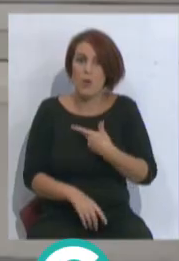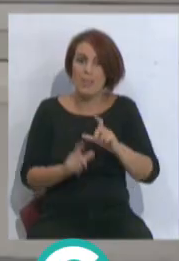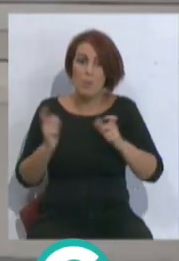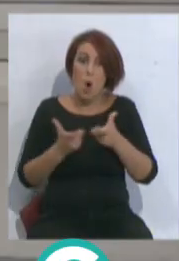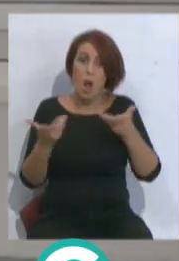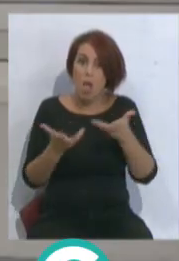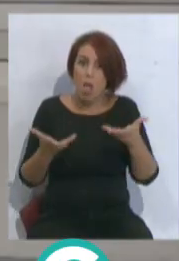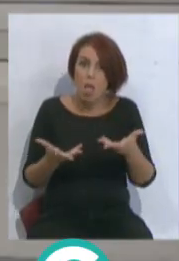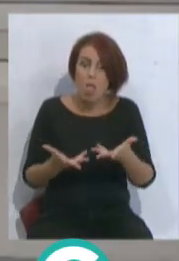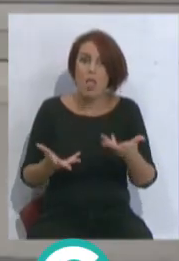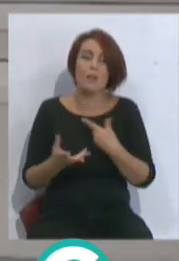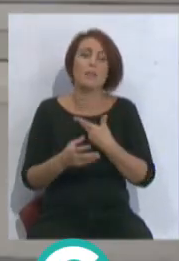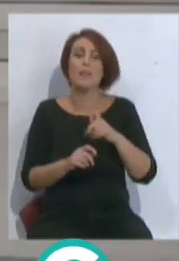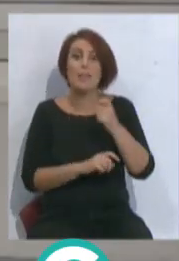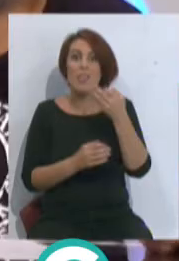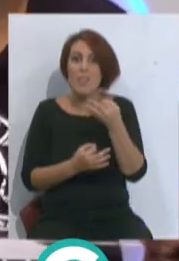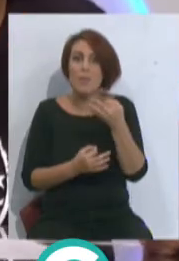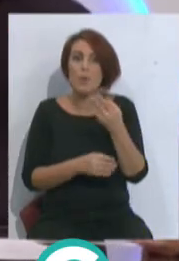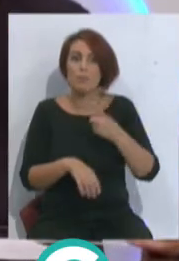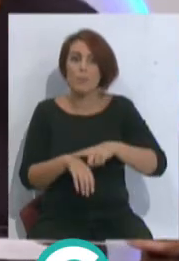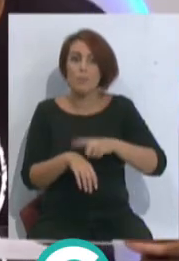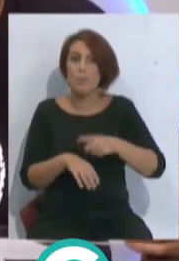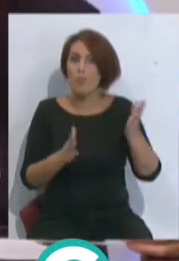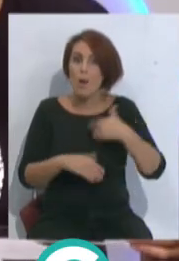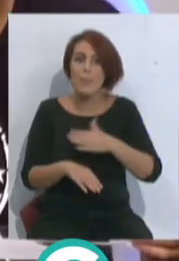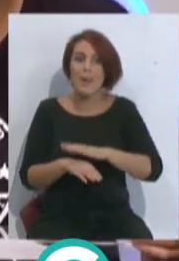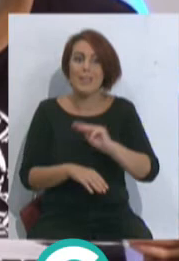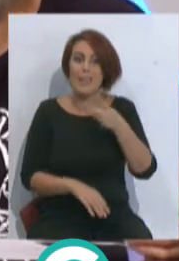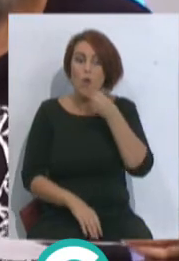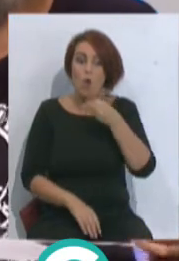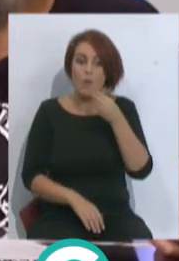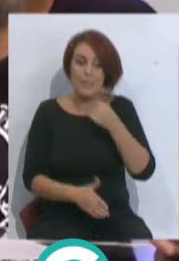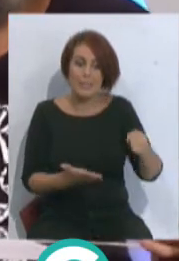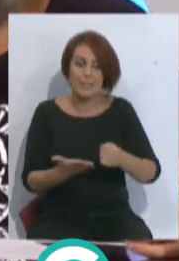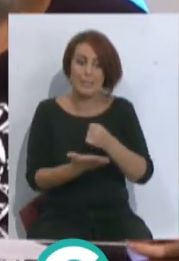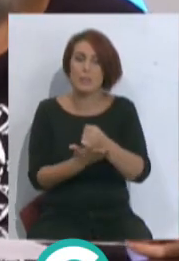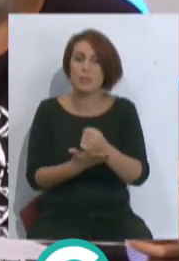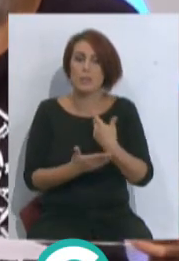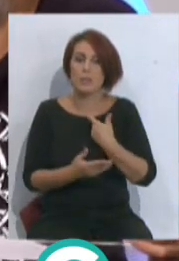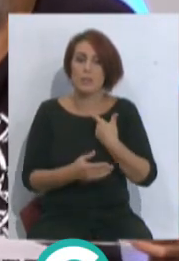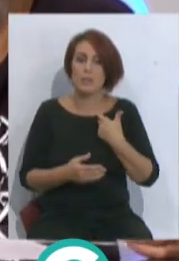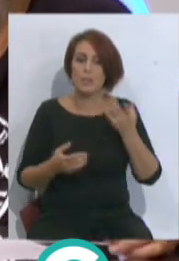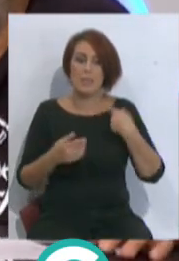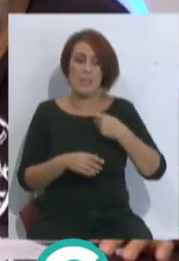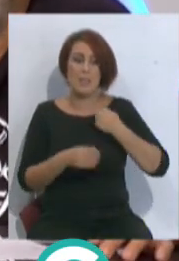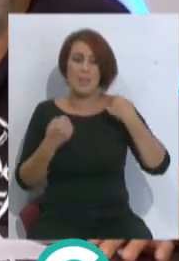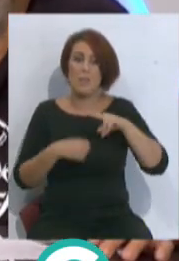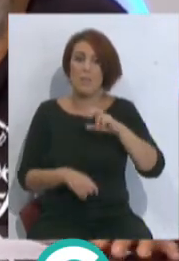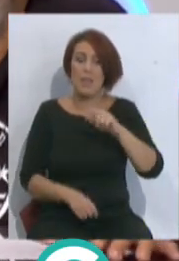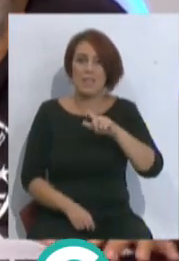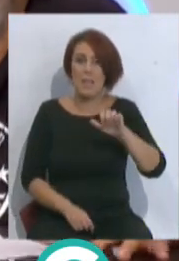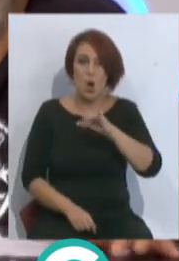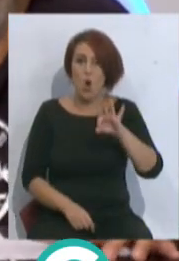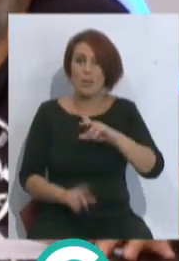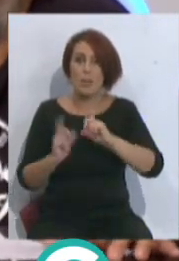urgencia que tienes que ganar, que tienes que ganar, no te da tiempo, a lo mejor te da poco espacio para meter a tres canteranos. Y para colpo, calentando la banda Manu Vallejo con el otro